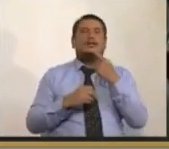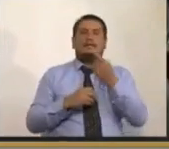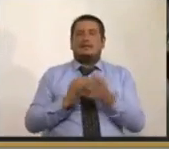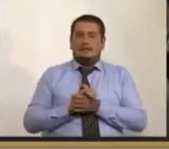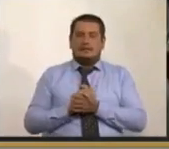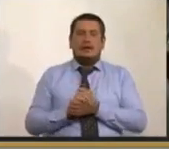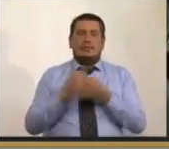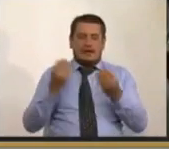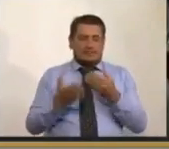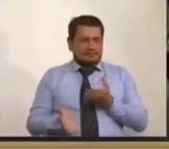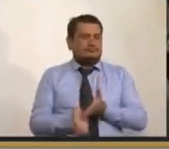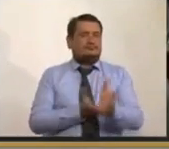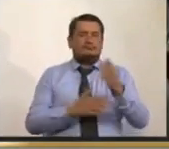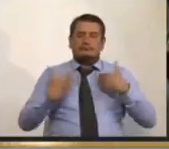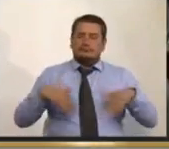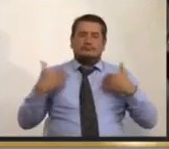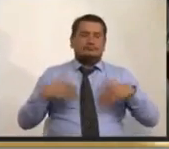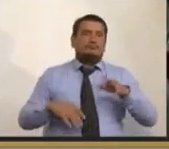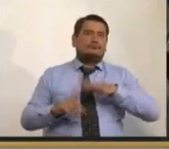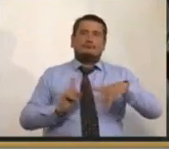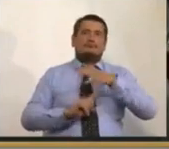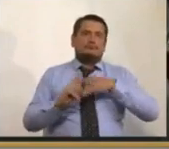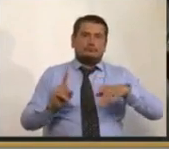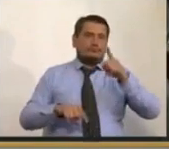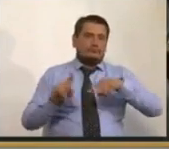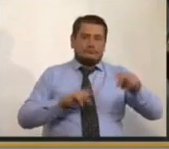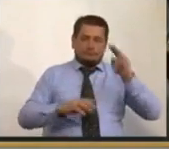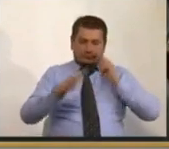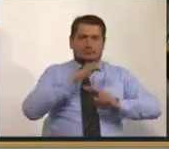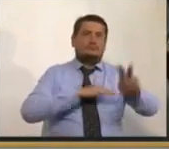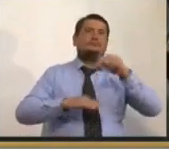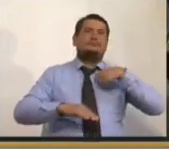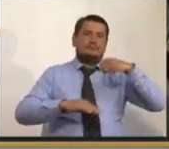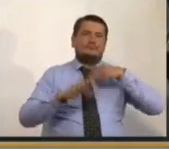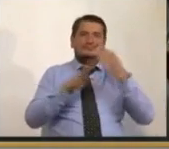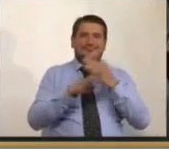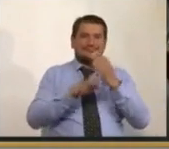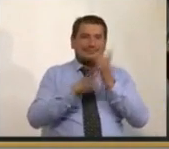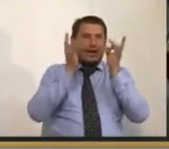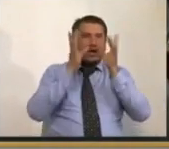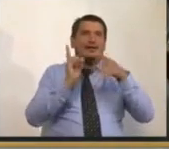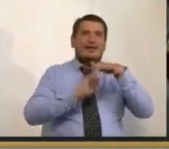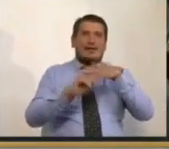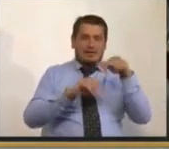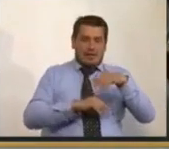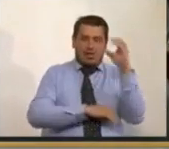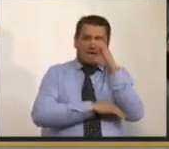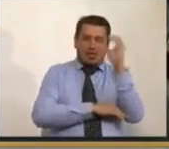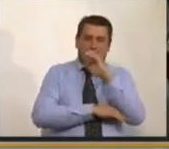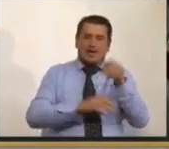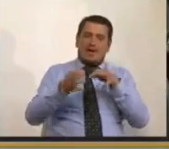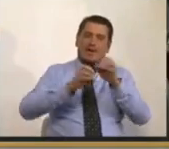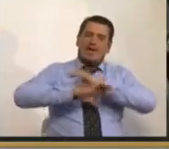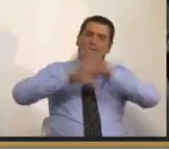aquí, cualquiera sea la visión que se tenga de este problema tan grave que se le dejó a Colombia, quede